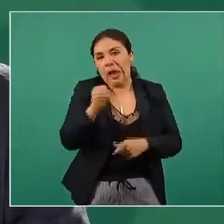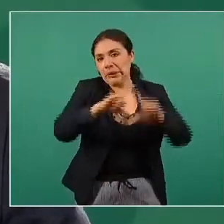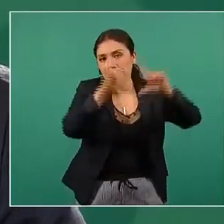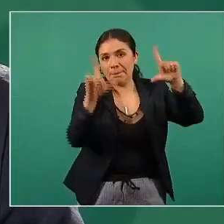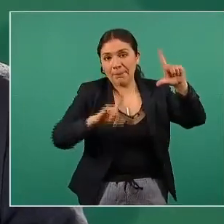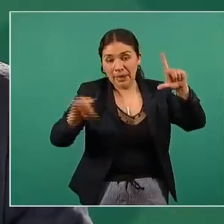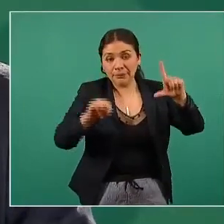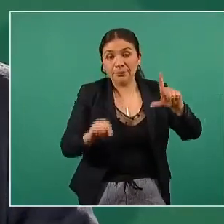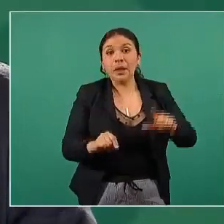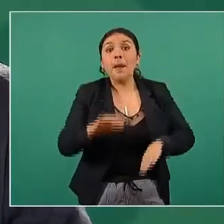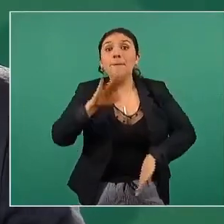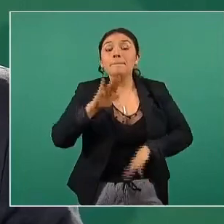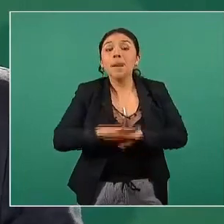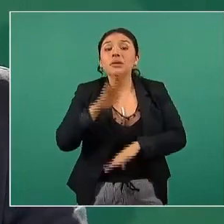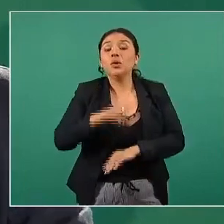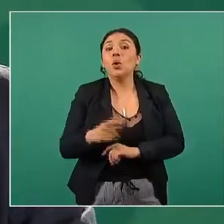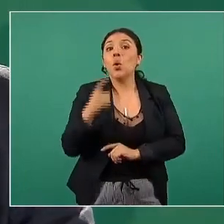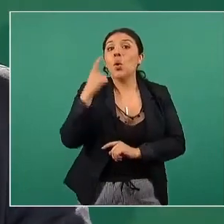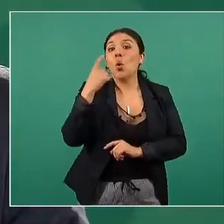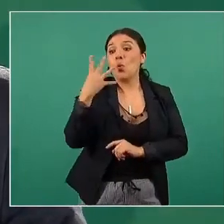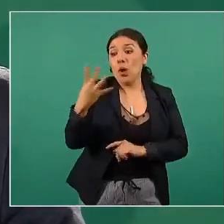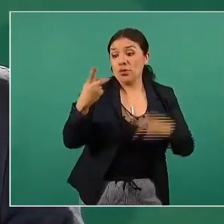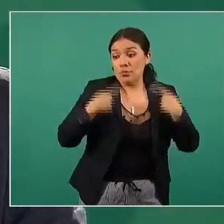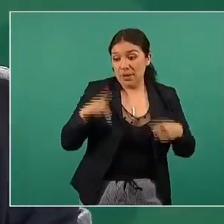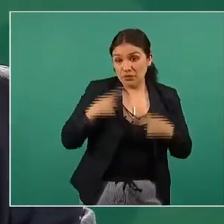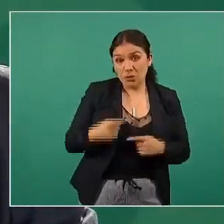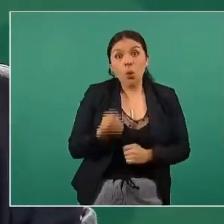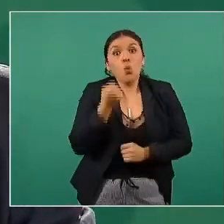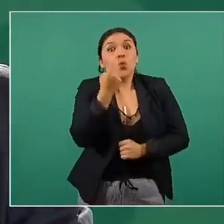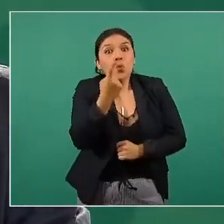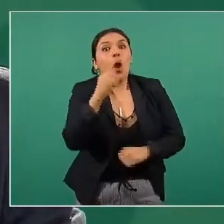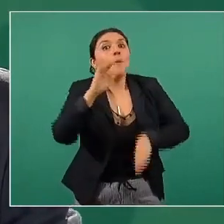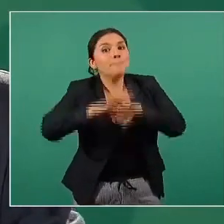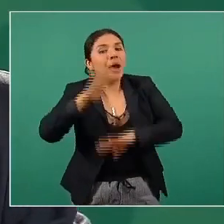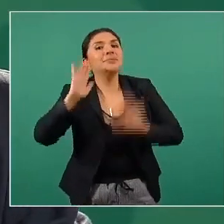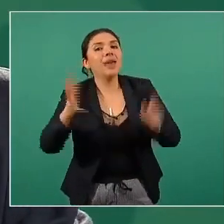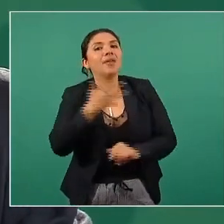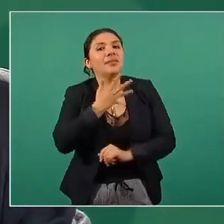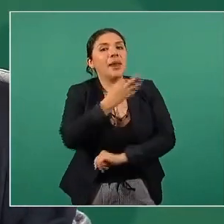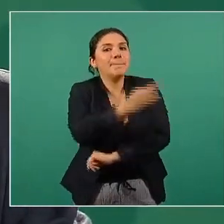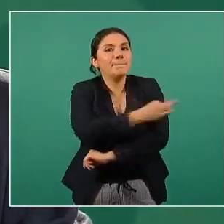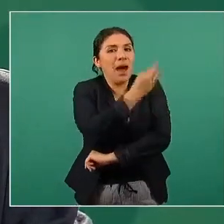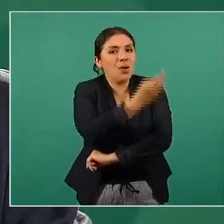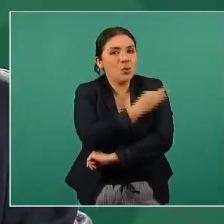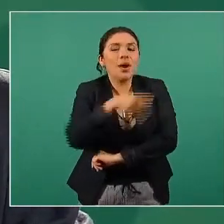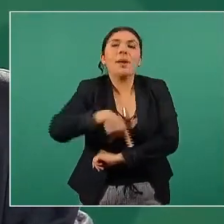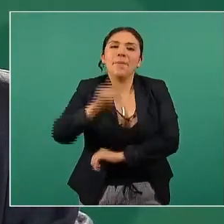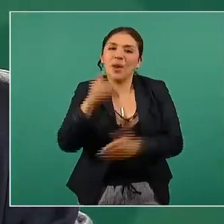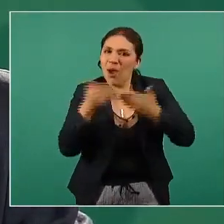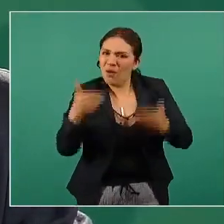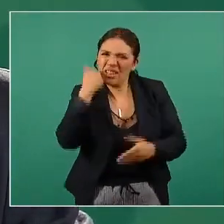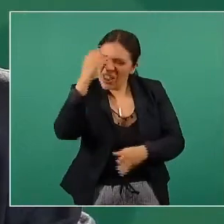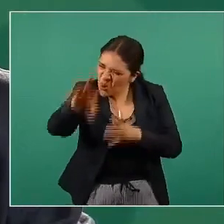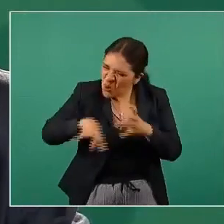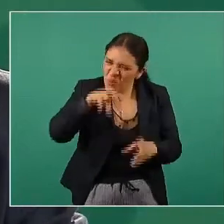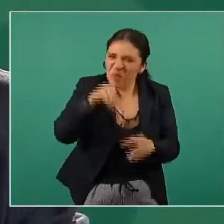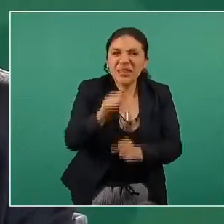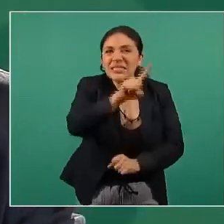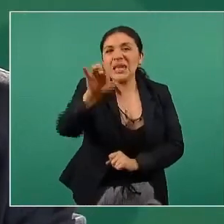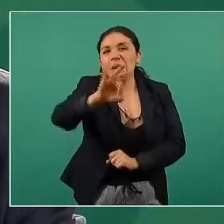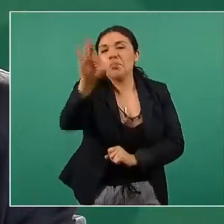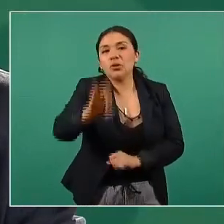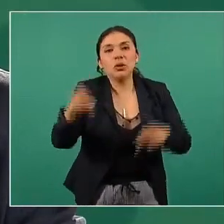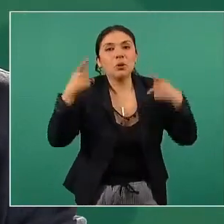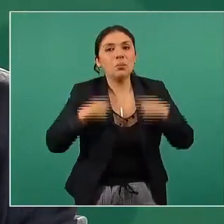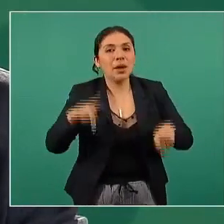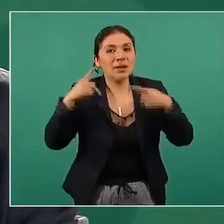más de una de cada cuatro personas ya han sido vacunadas pero vamos por todas el 100% de la